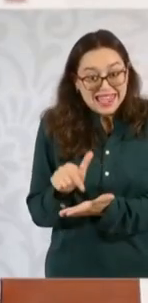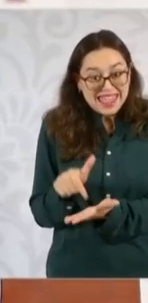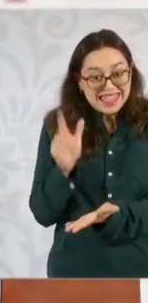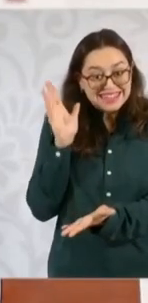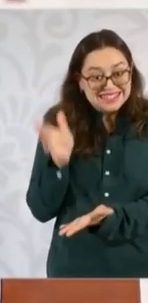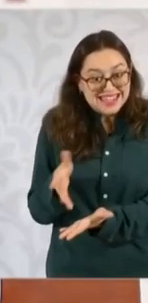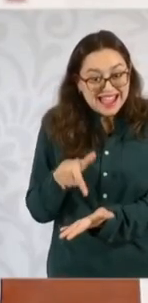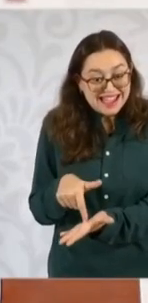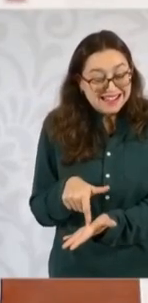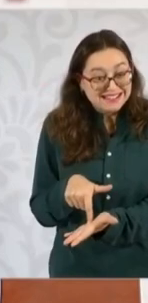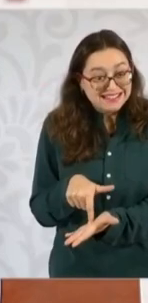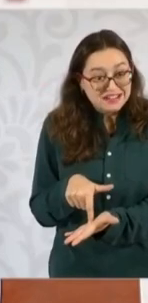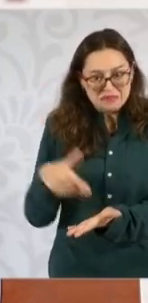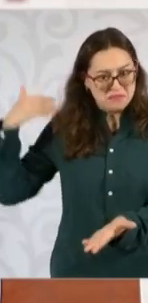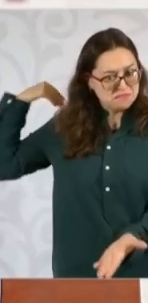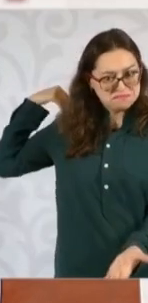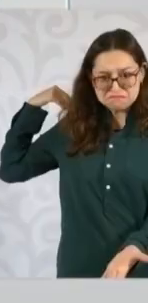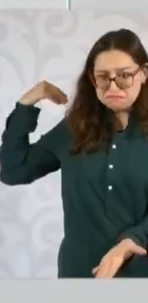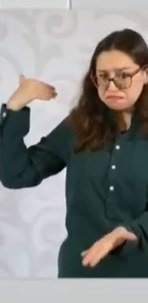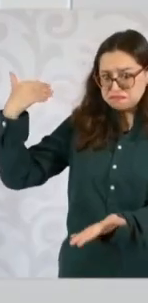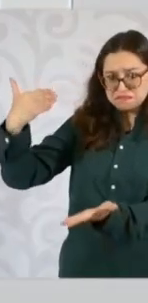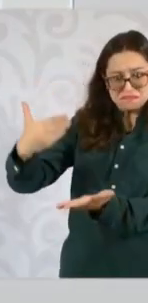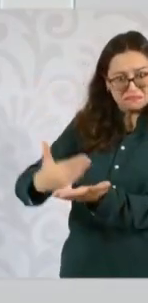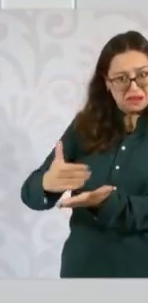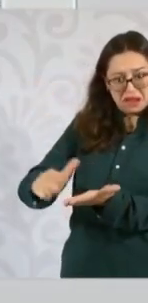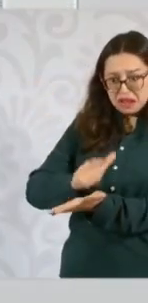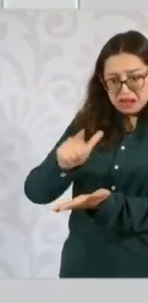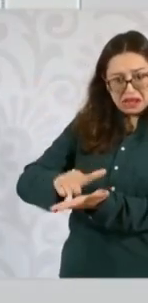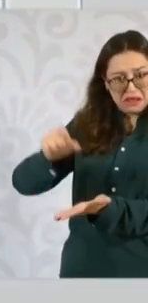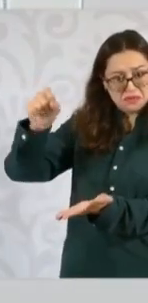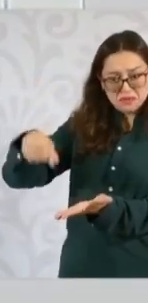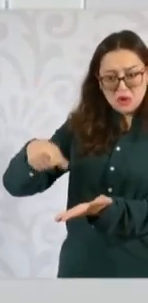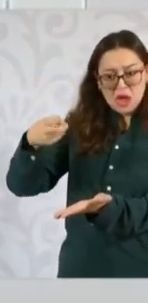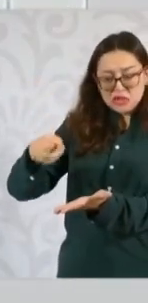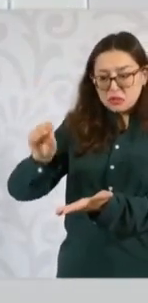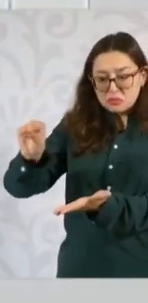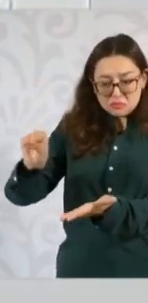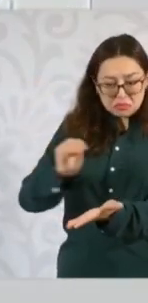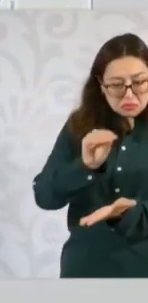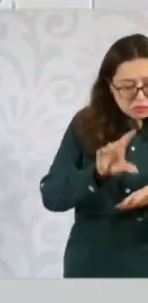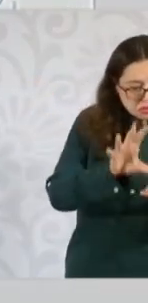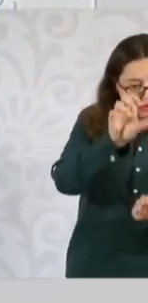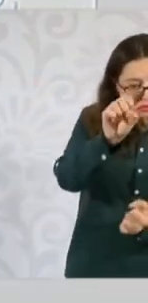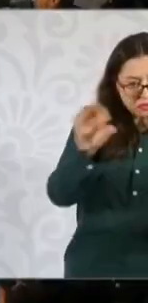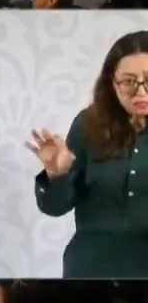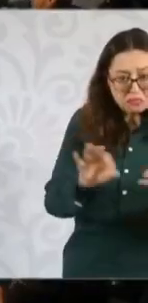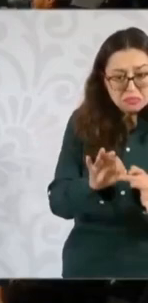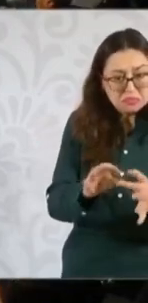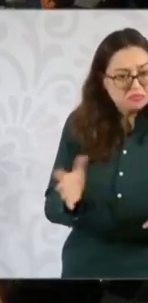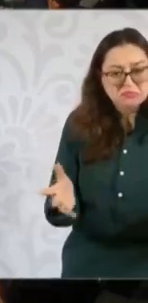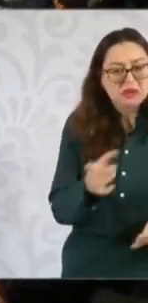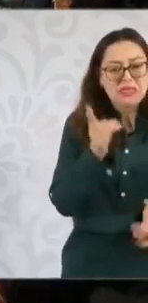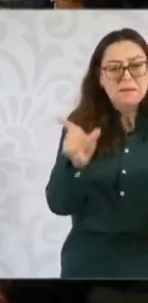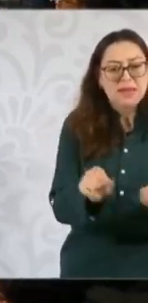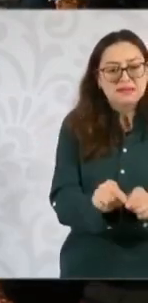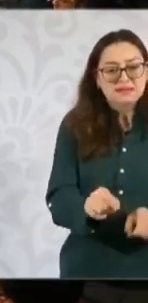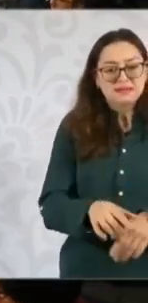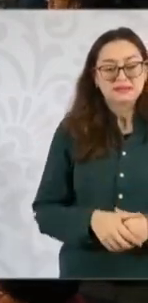protegido en la ley de amparo y la idea de ellos es pasarlo a la Constitución. Finalmente, Presidenta.